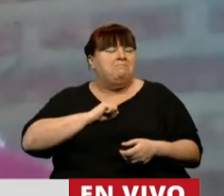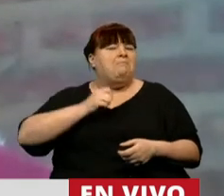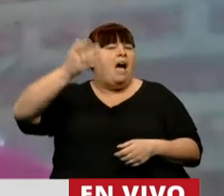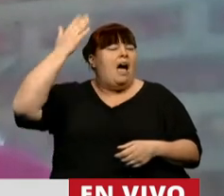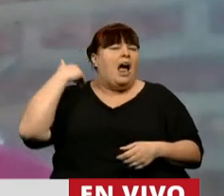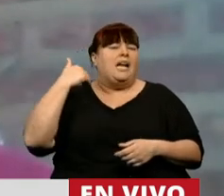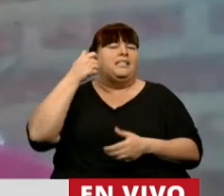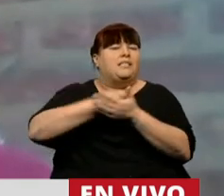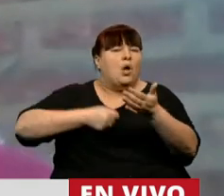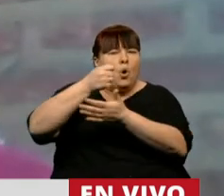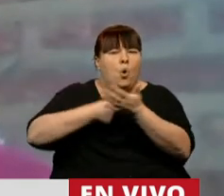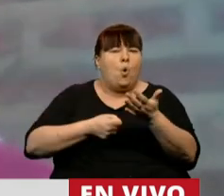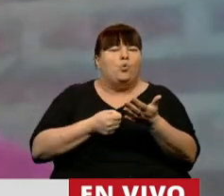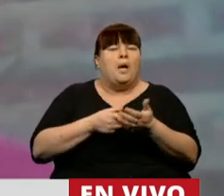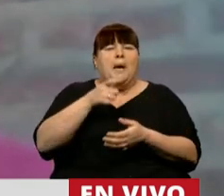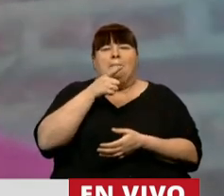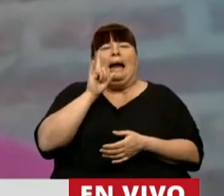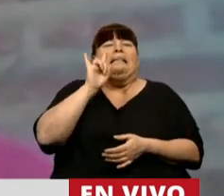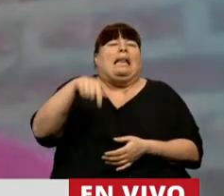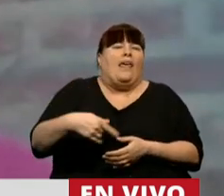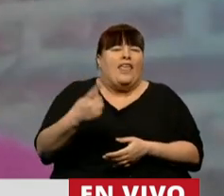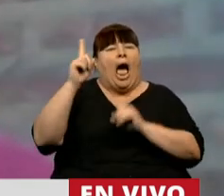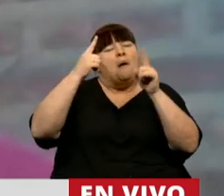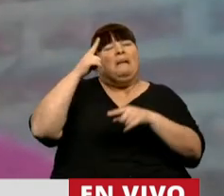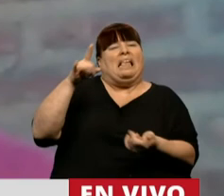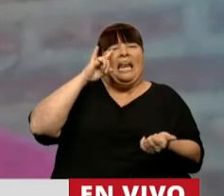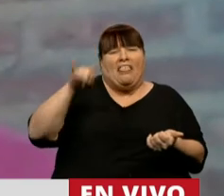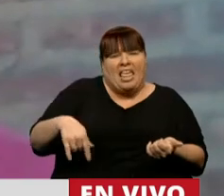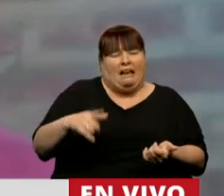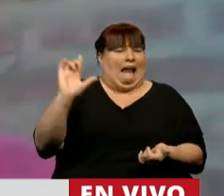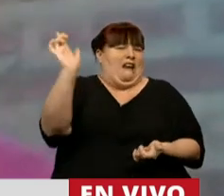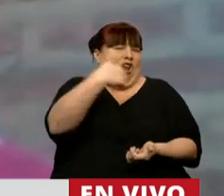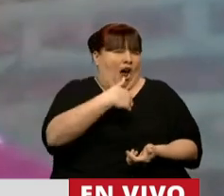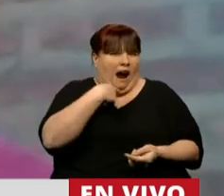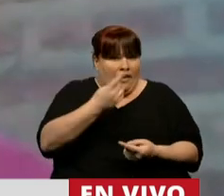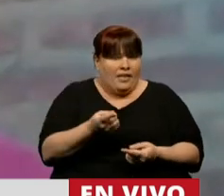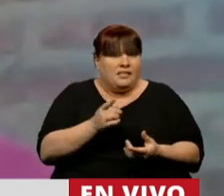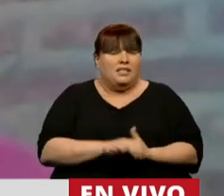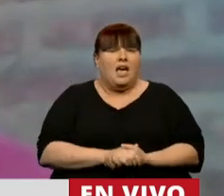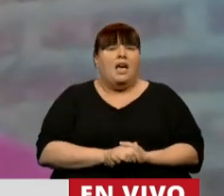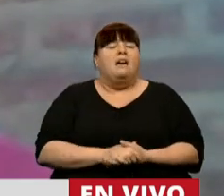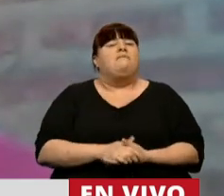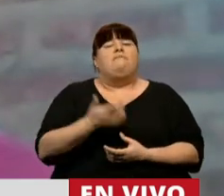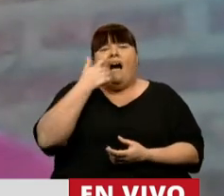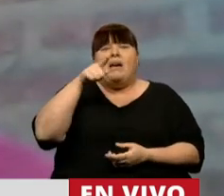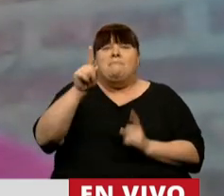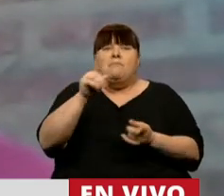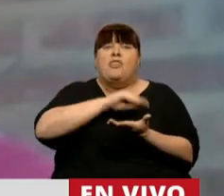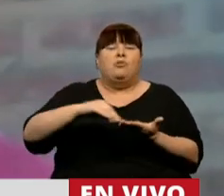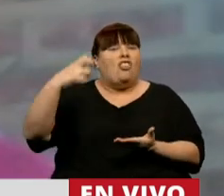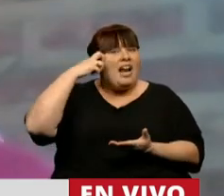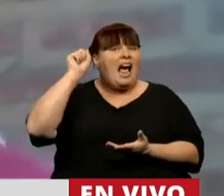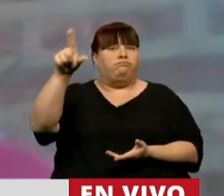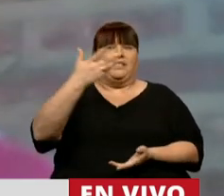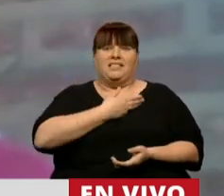esta lucha parecía una ridiculez para algunos, parecía insólito para otros, fue este diputado radical